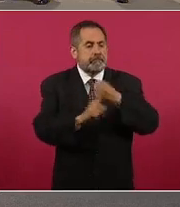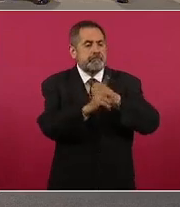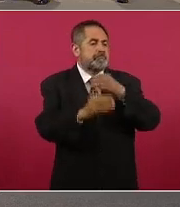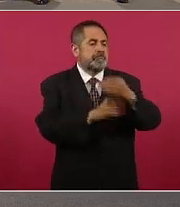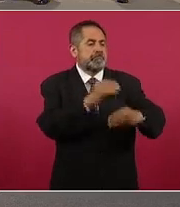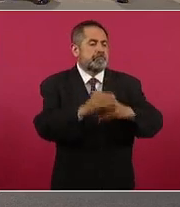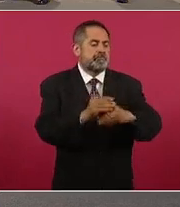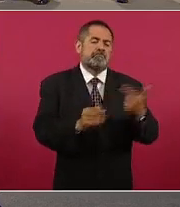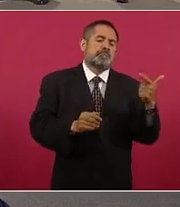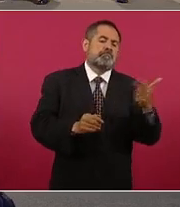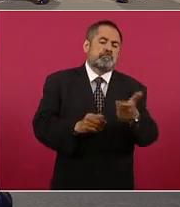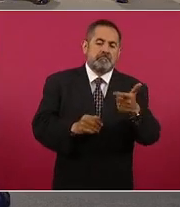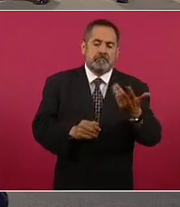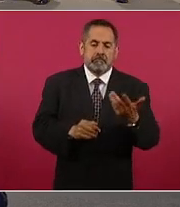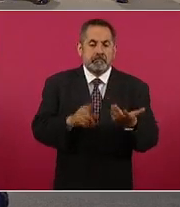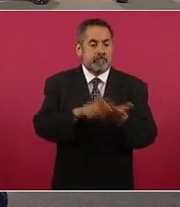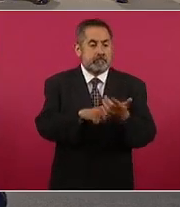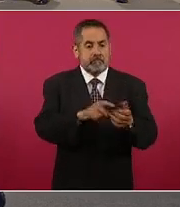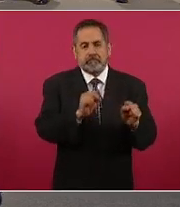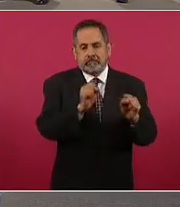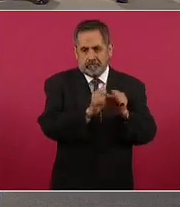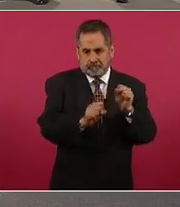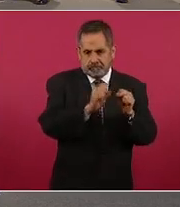y un sobrino